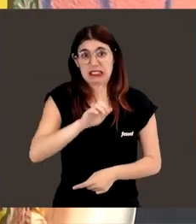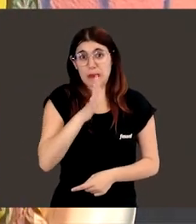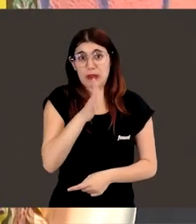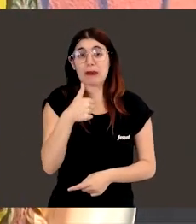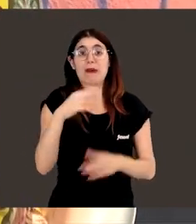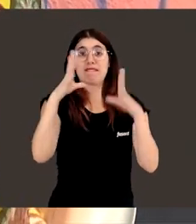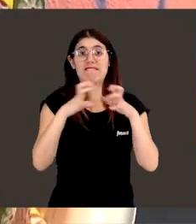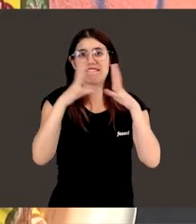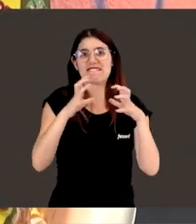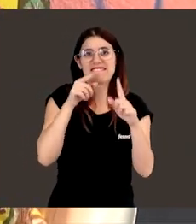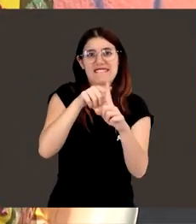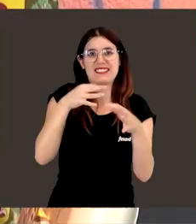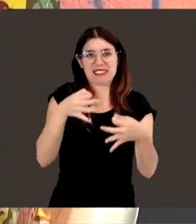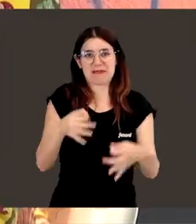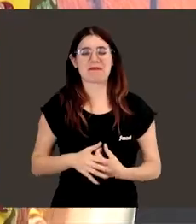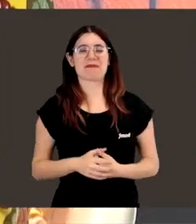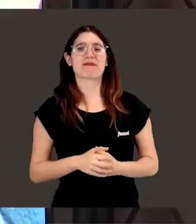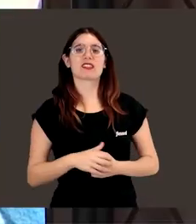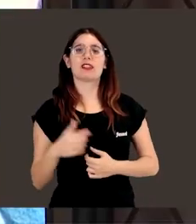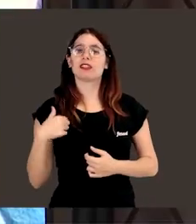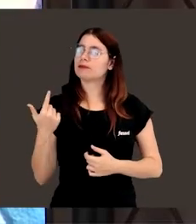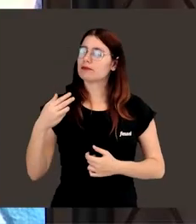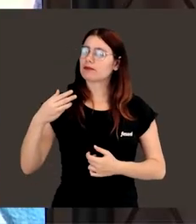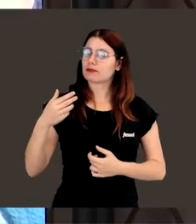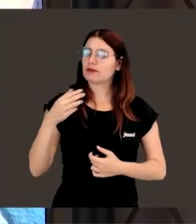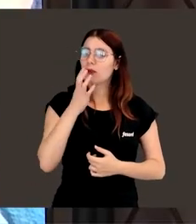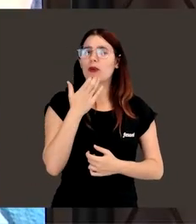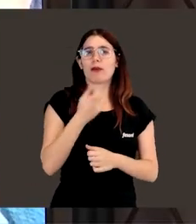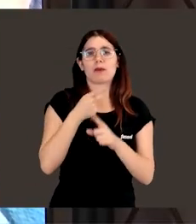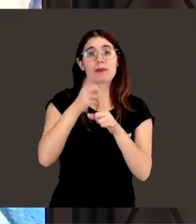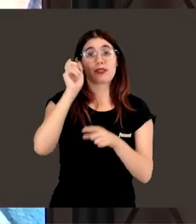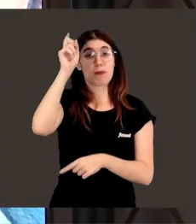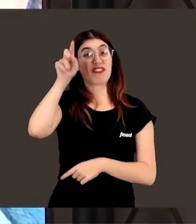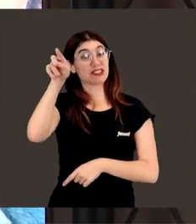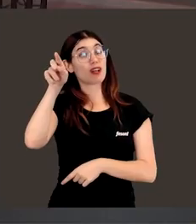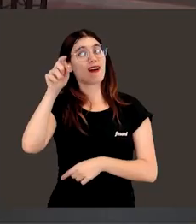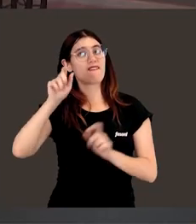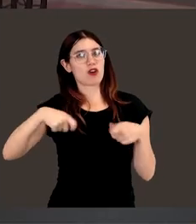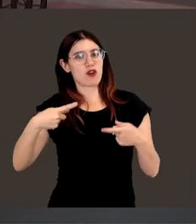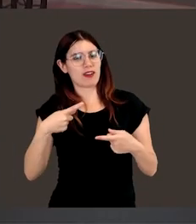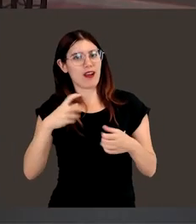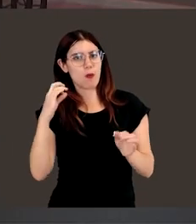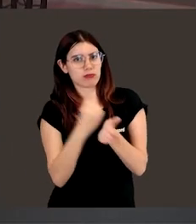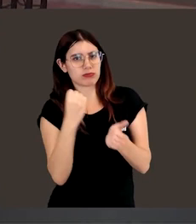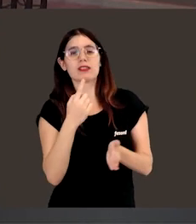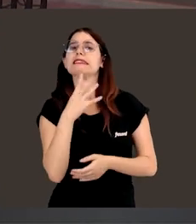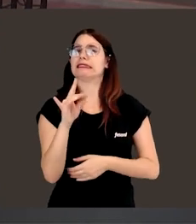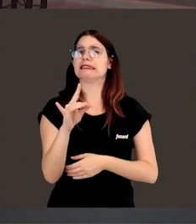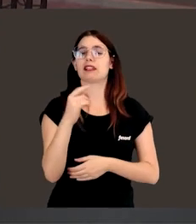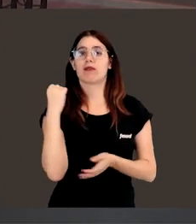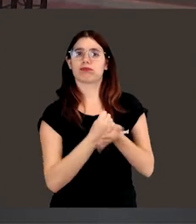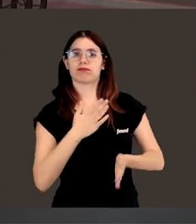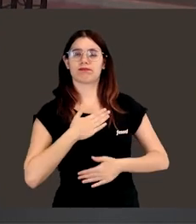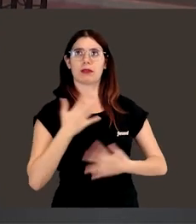era mi aspiración. ¿Te marca, por ejemplo, esa profesora de biología, Laura? Sí, me marcó mucho, porque